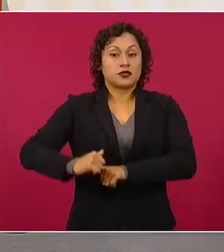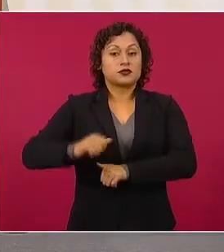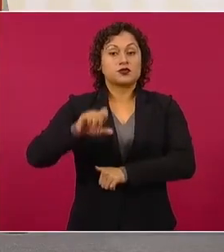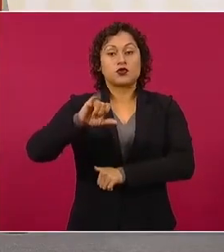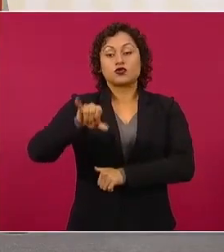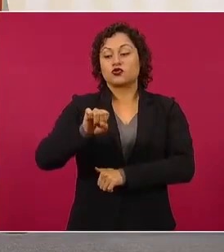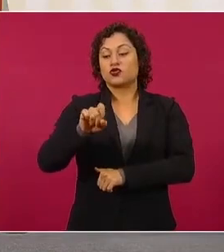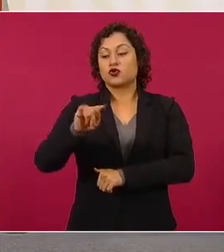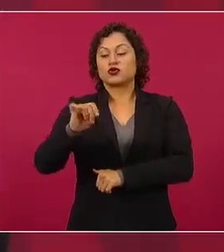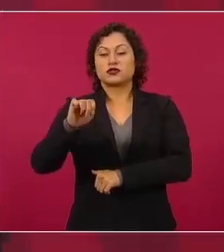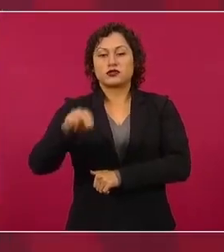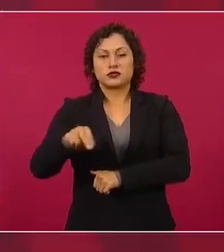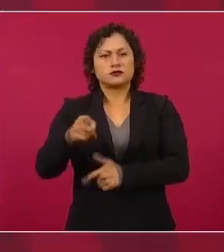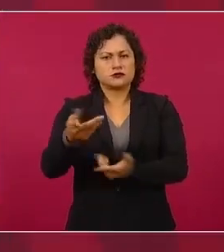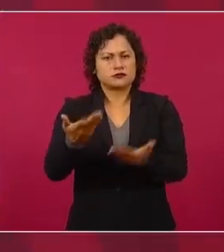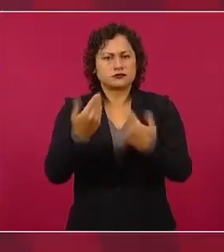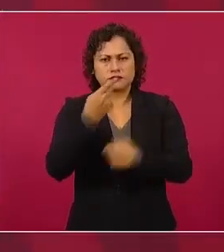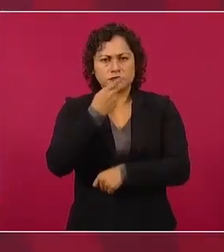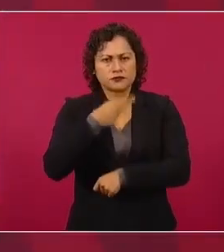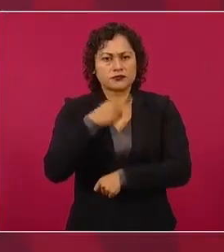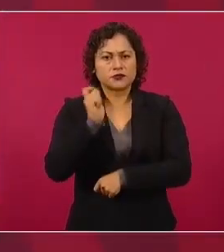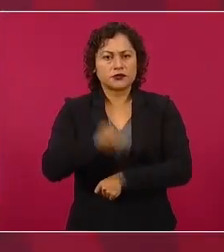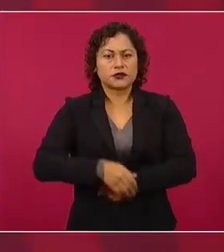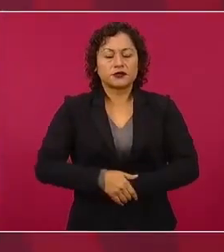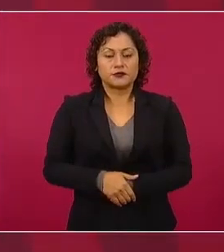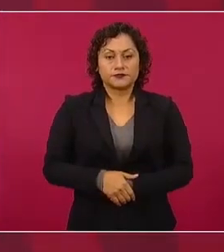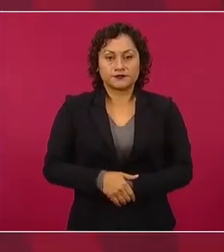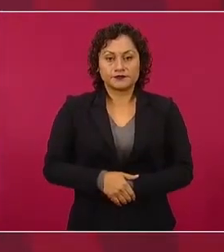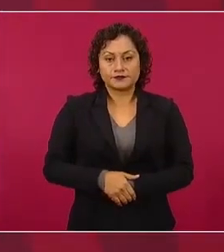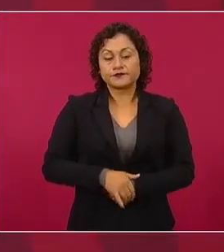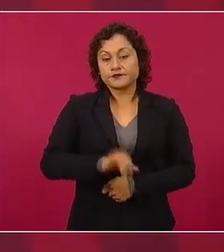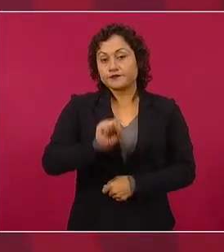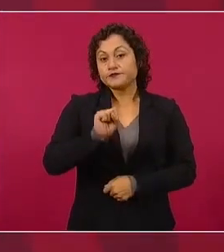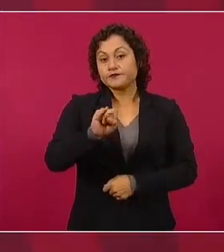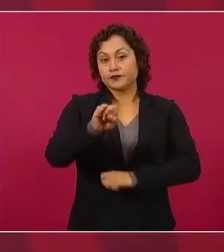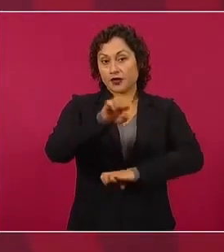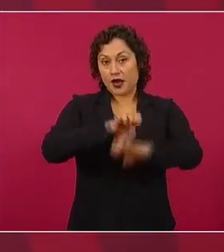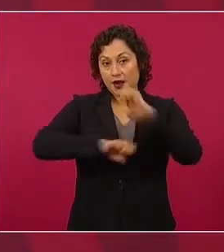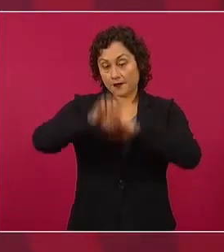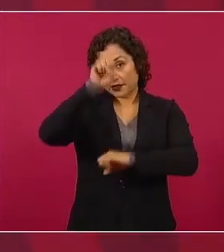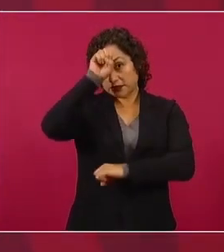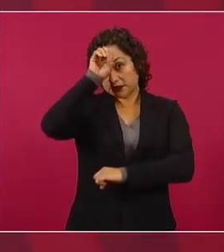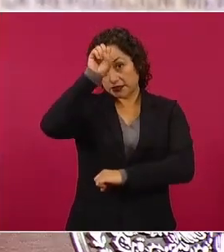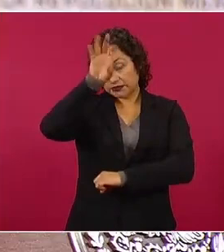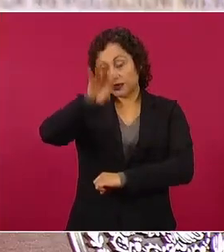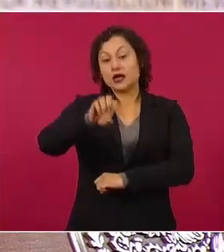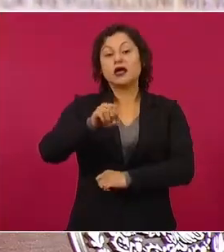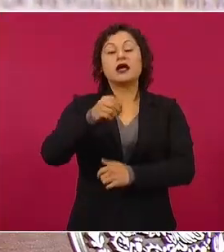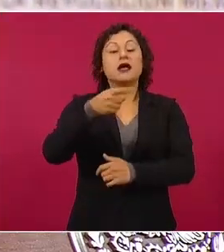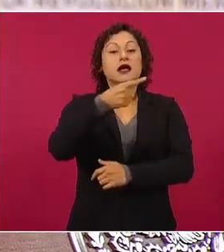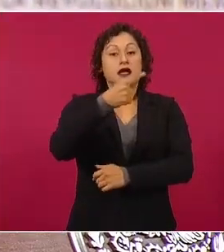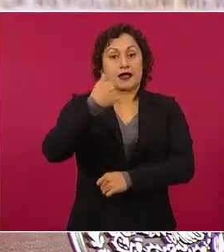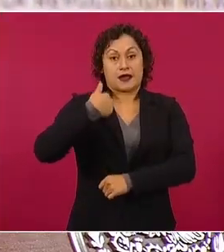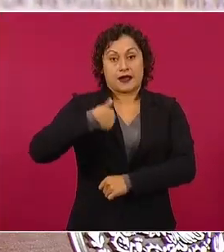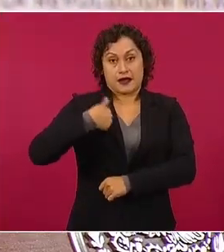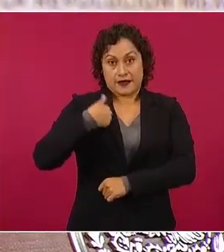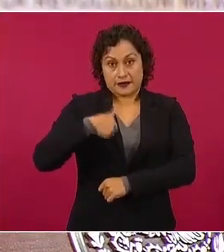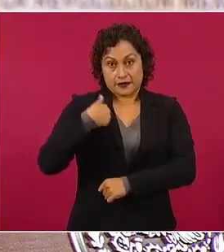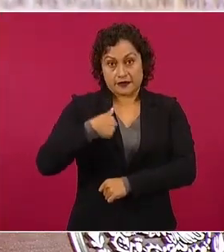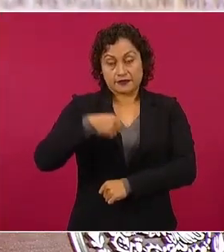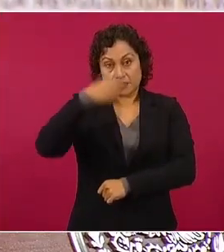con las mineras canadienses teníamos sólo dos asuntos, tenemos